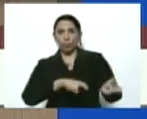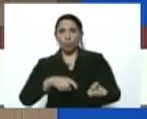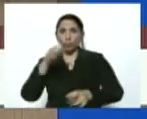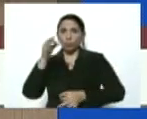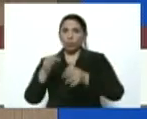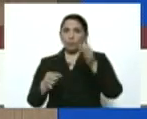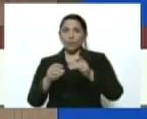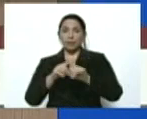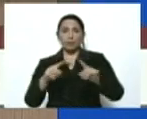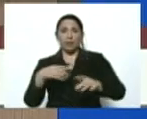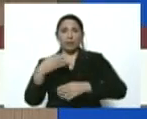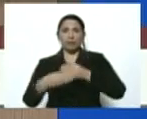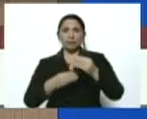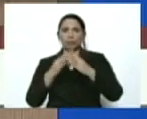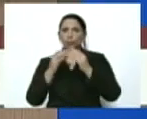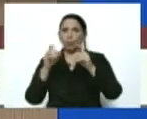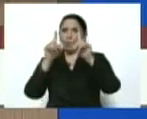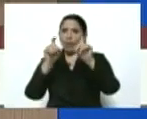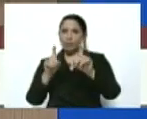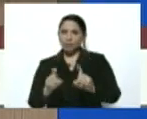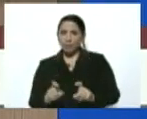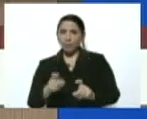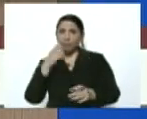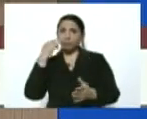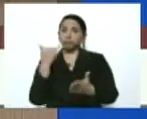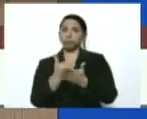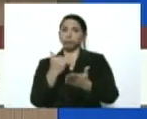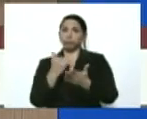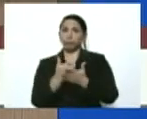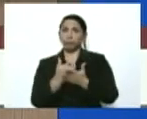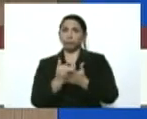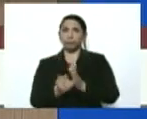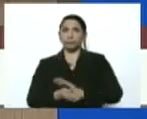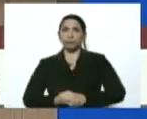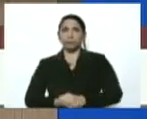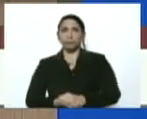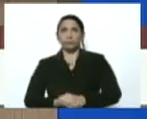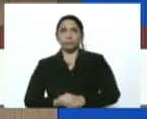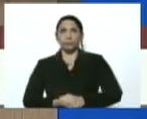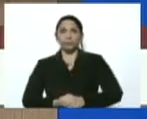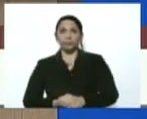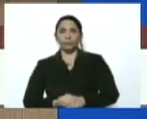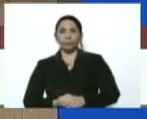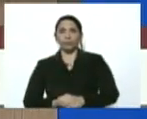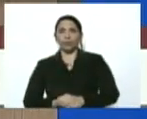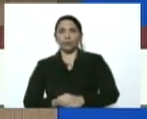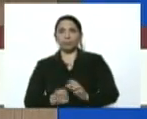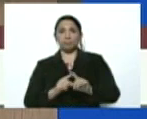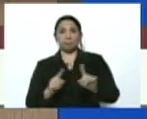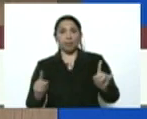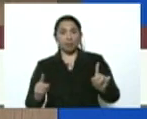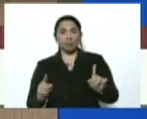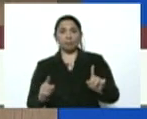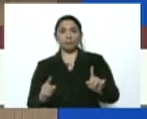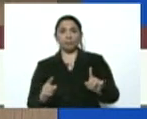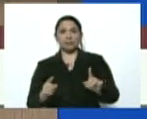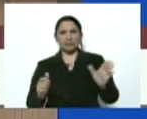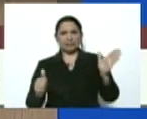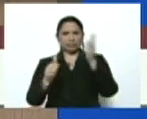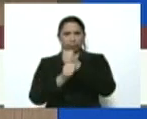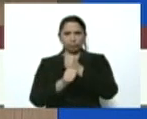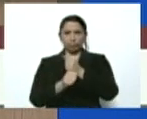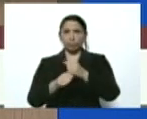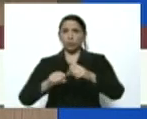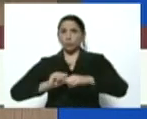realizarle todos los exámenes pertinentes a efecto de descartar la presencia de COVID-19.